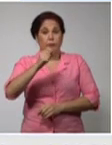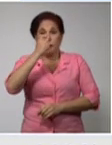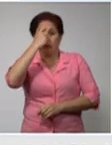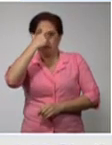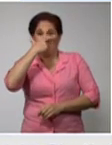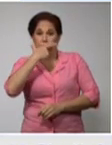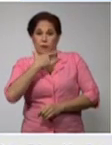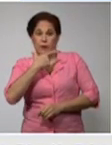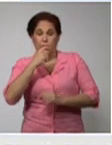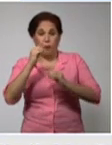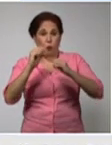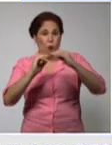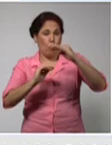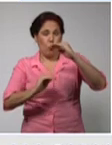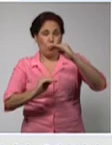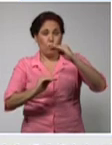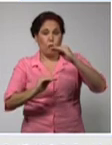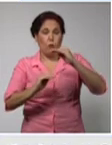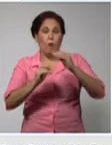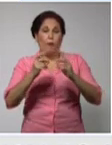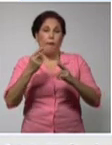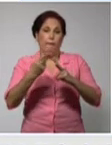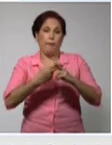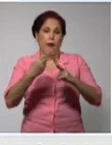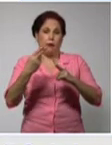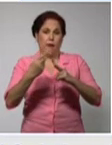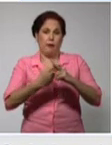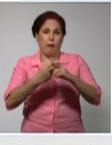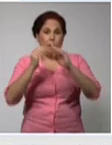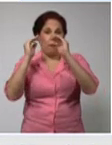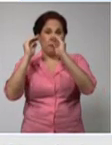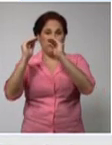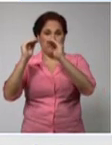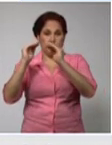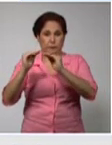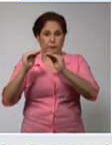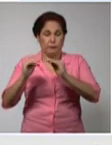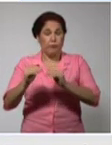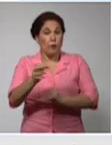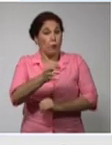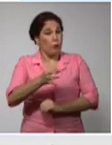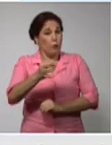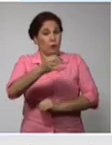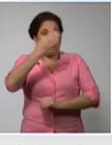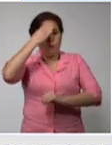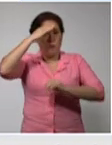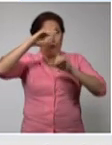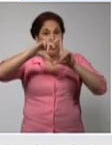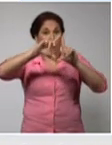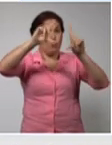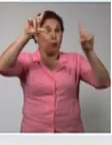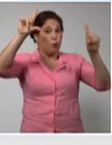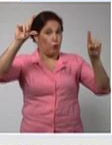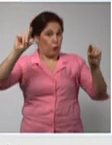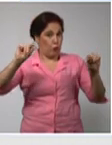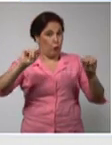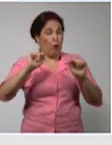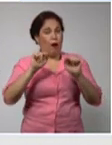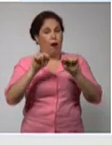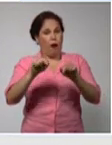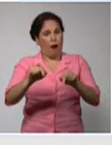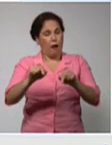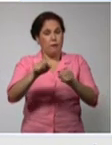y por último Bayama. Estos son los municipios de Cuba donde se